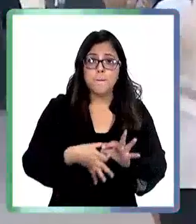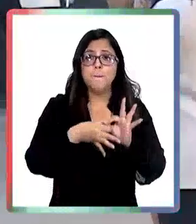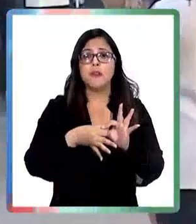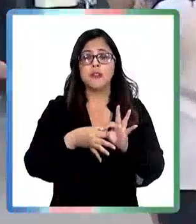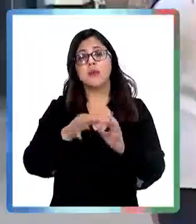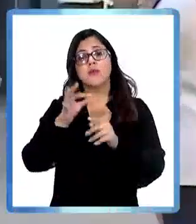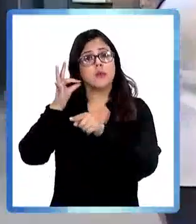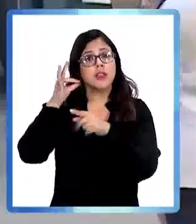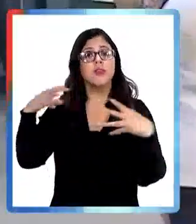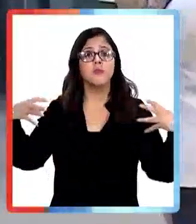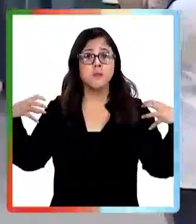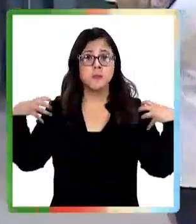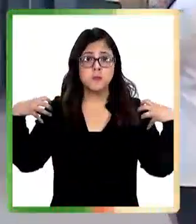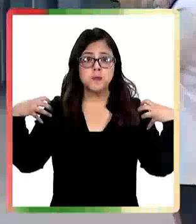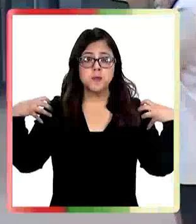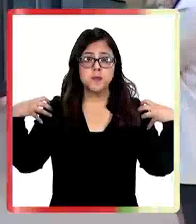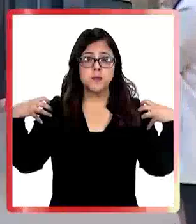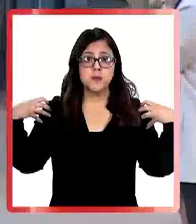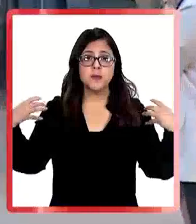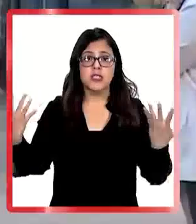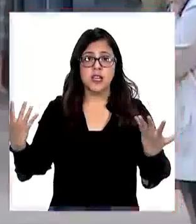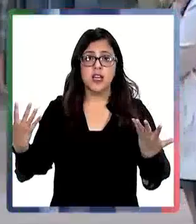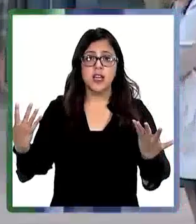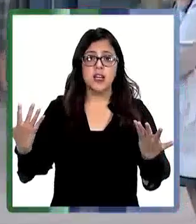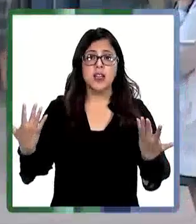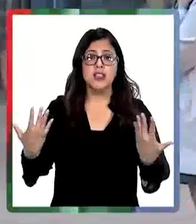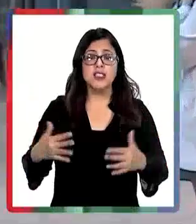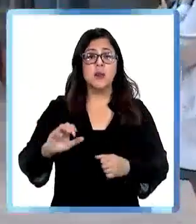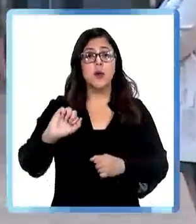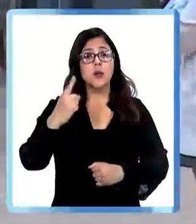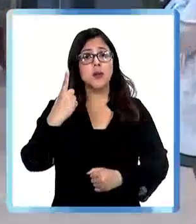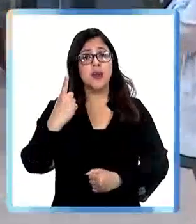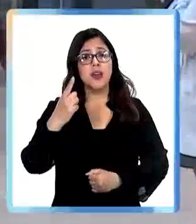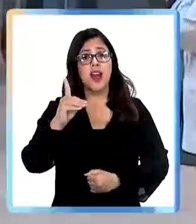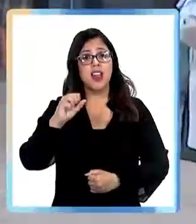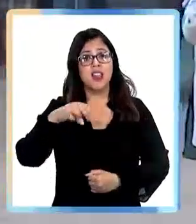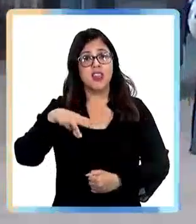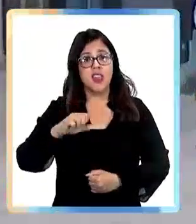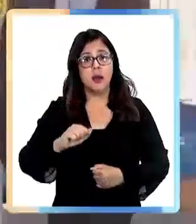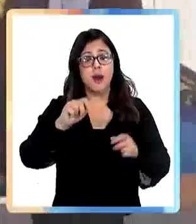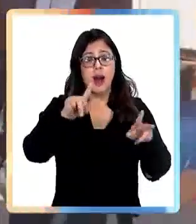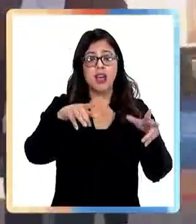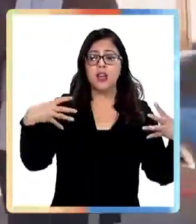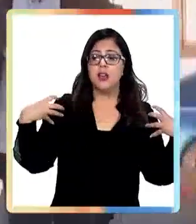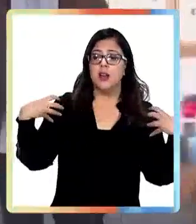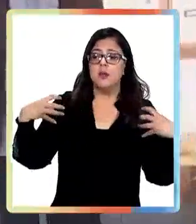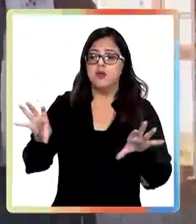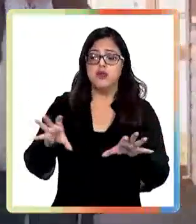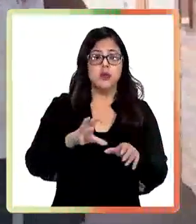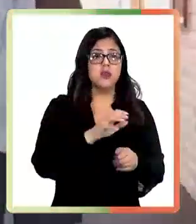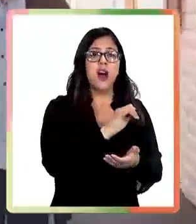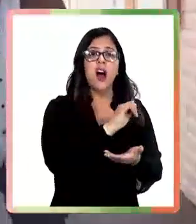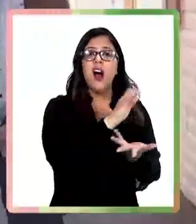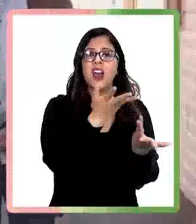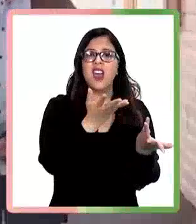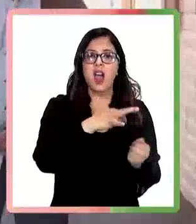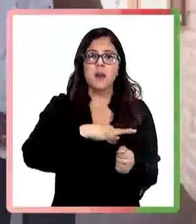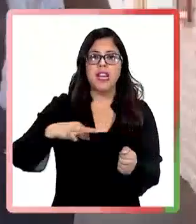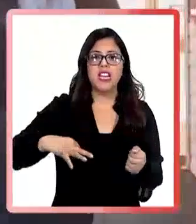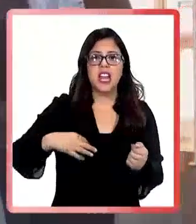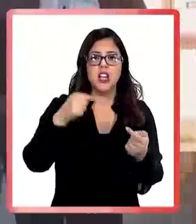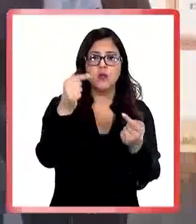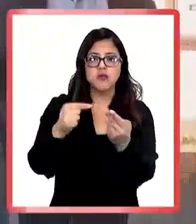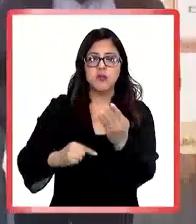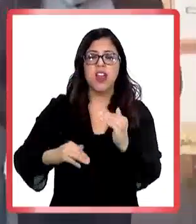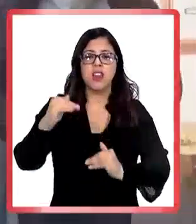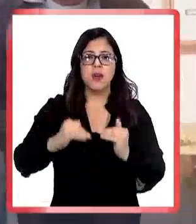cientista social, comandadas históricamente por la figura de la primera dama, serán traspasadas a diversos ministerios, según la temática